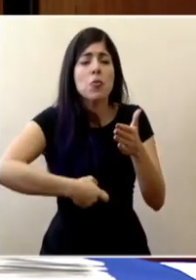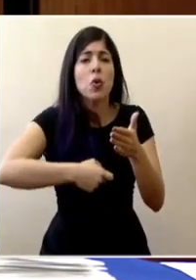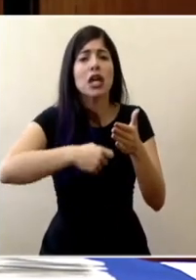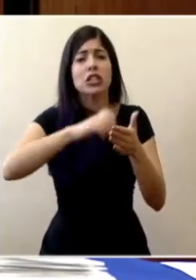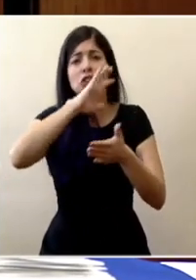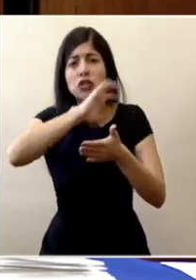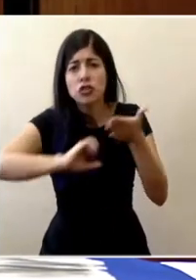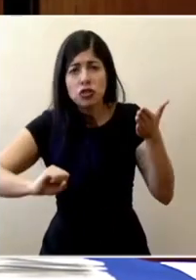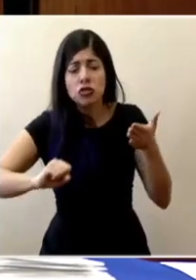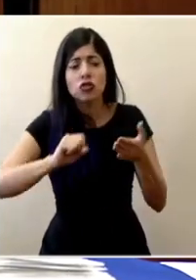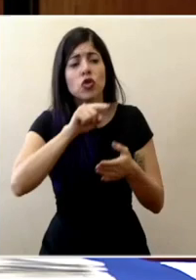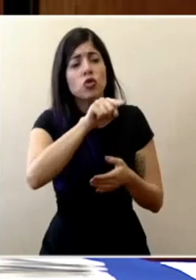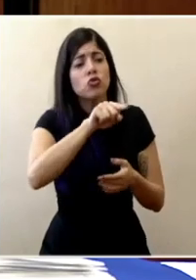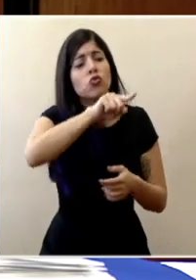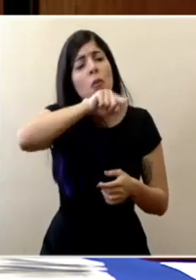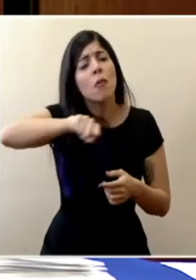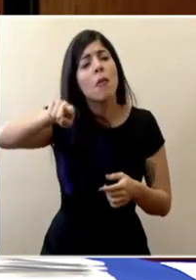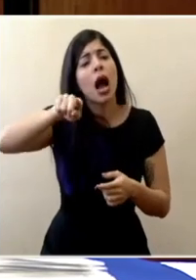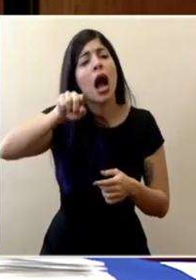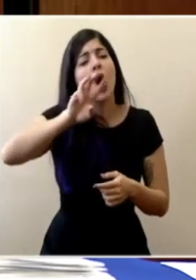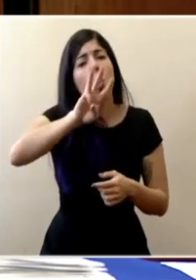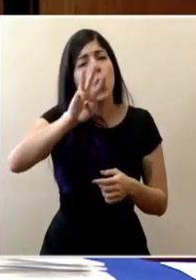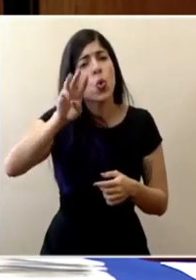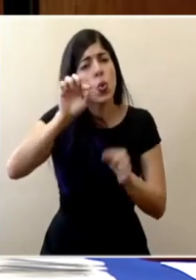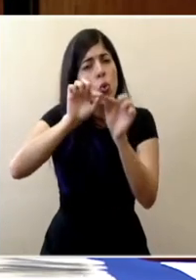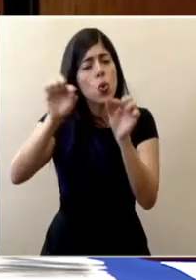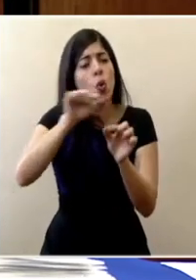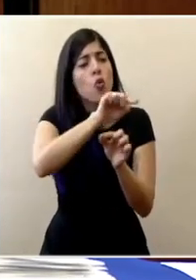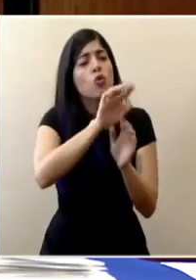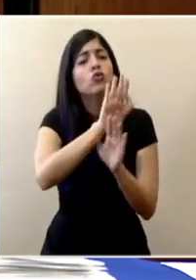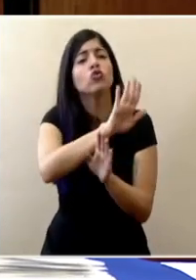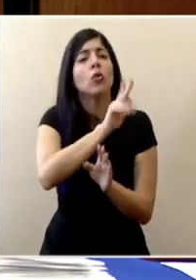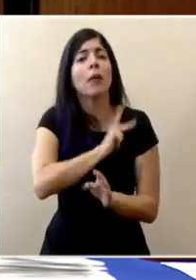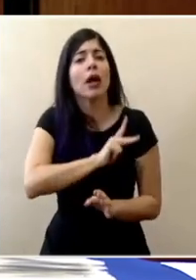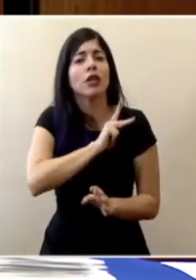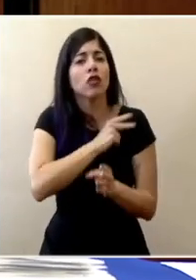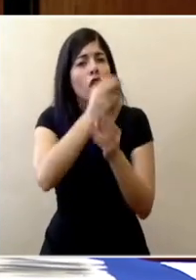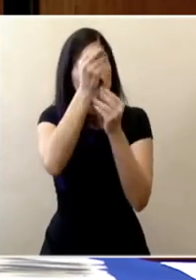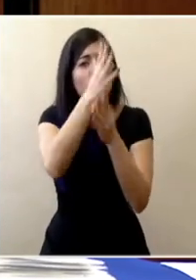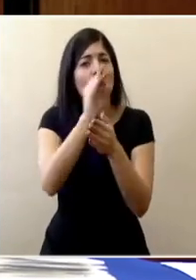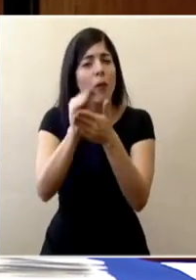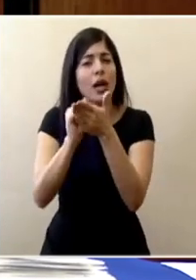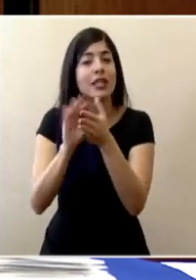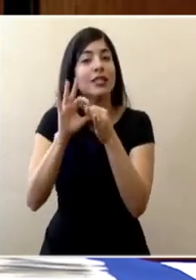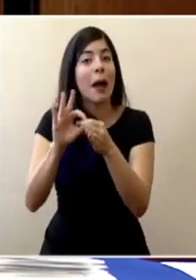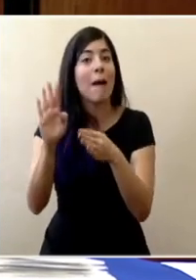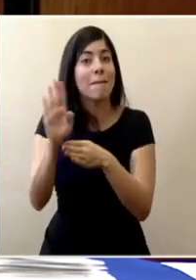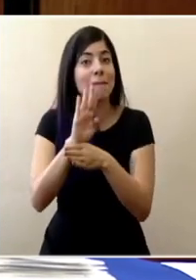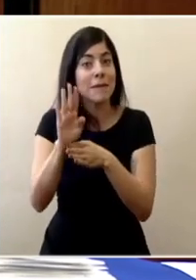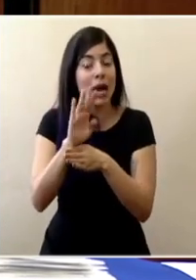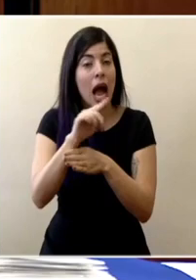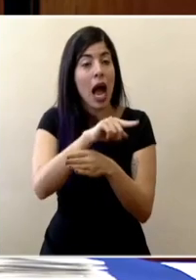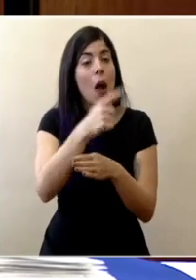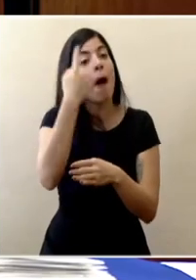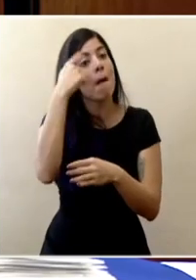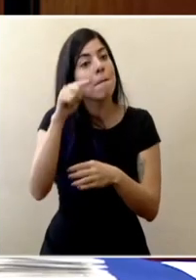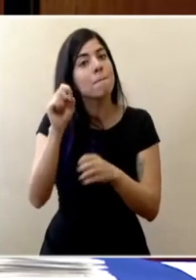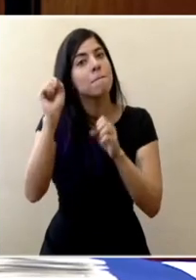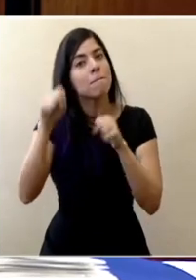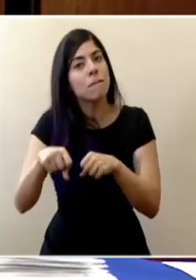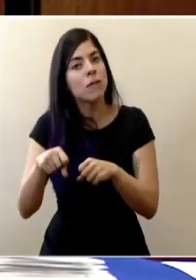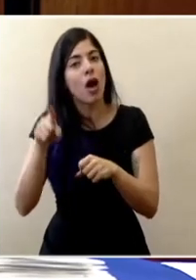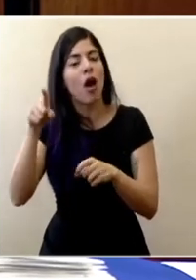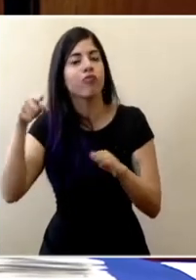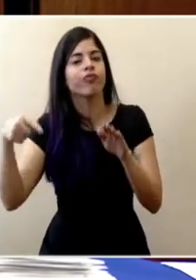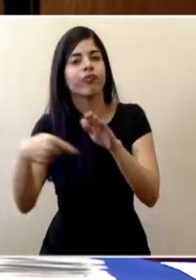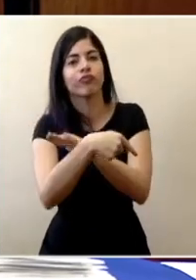y que accesen a un link y den algunos datos personales, sobre todo bancarios, que puedan accesar a las cuentas